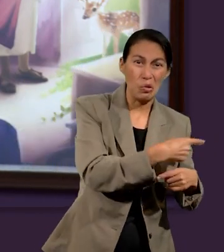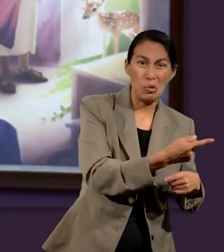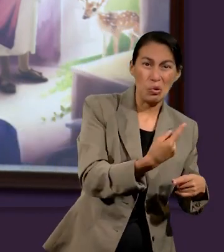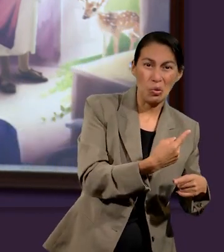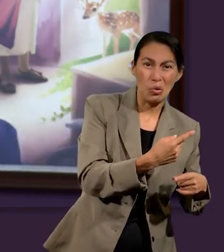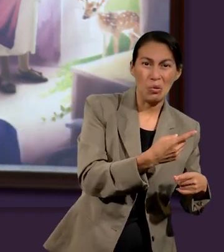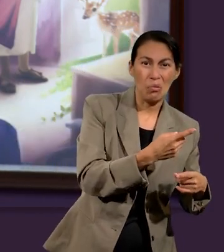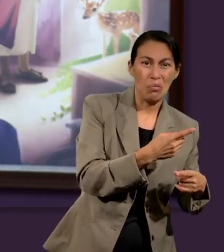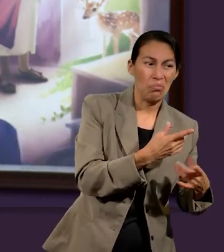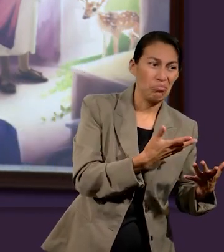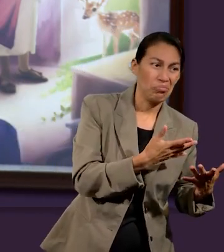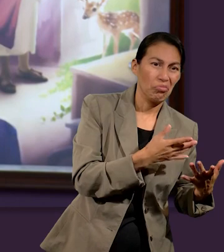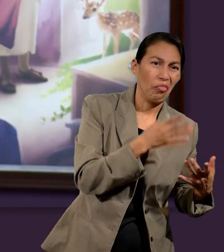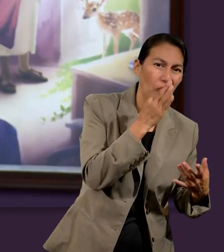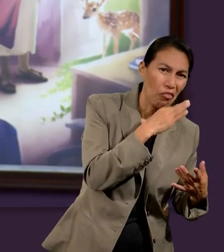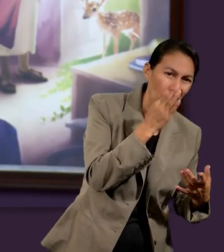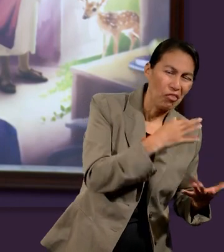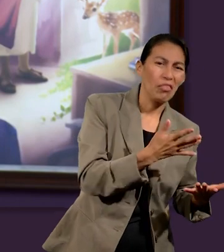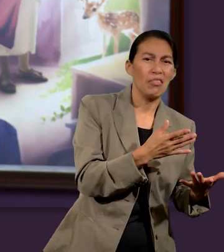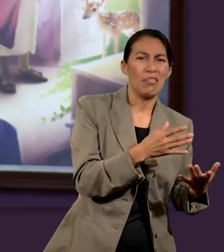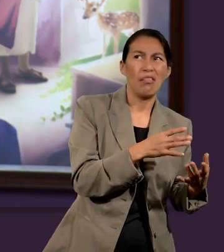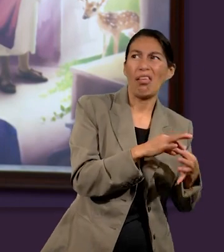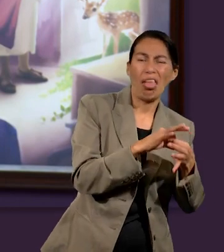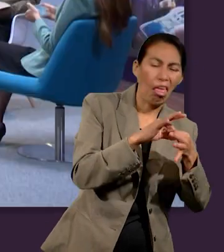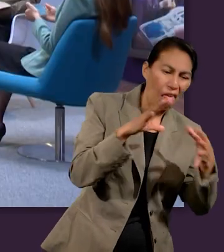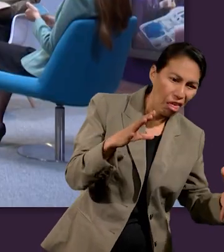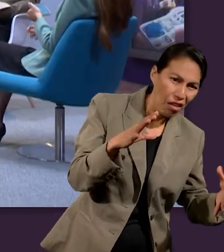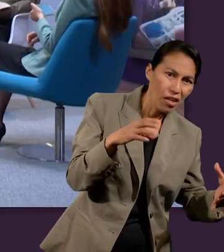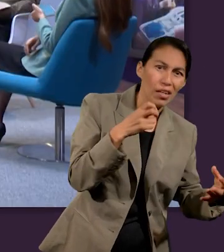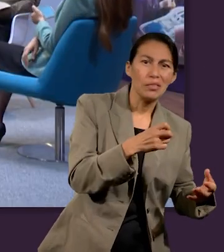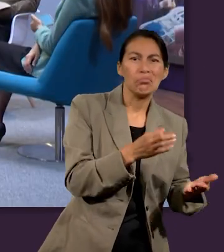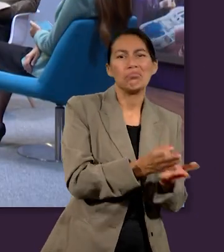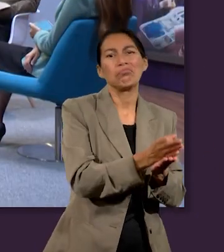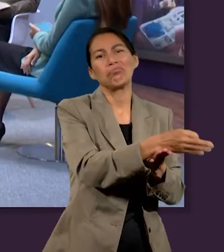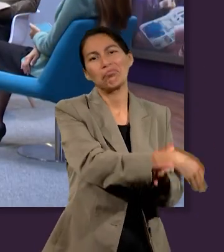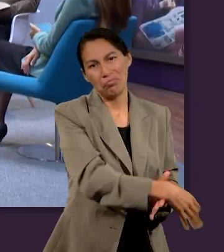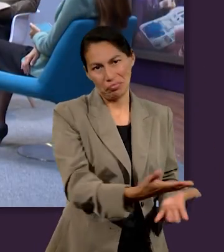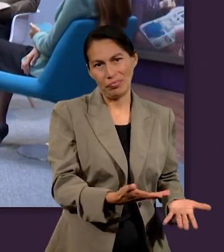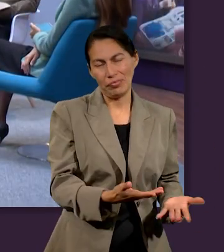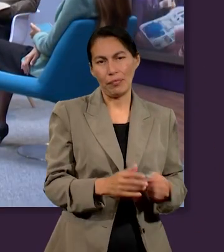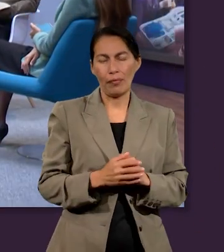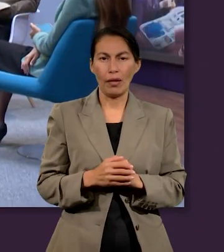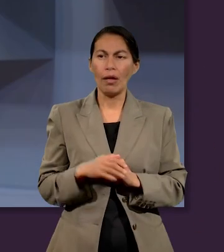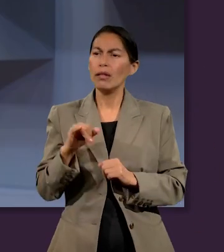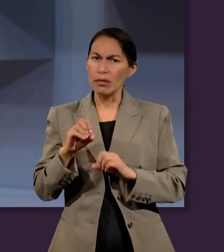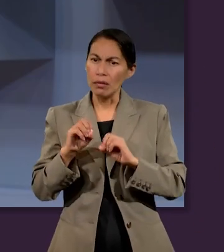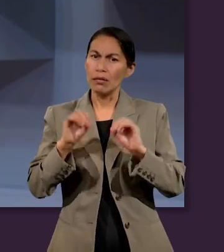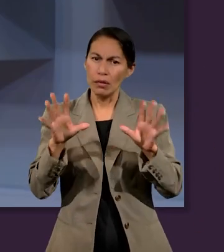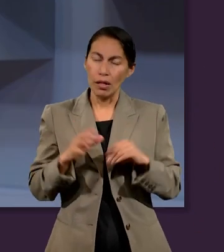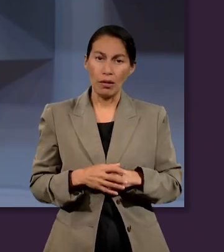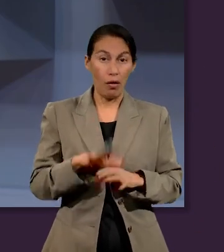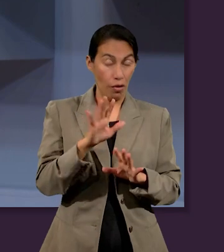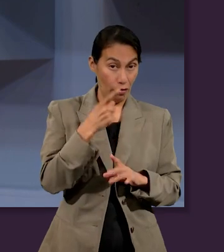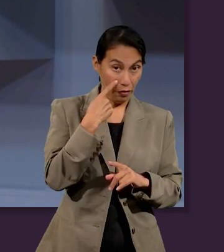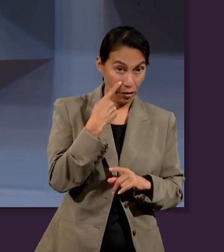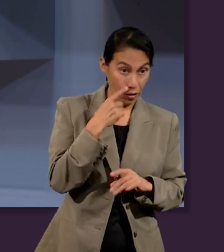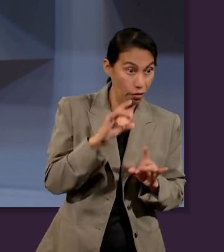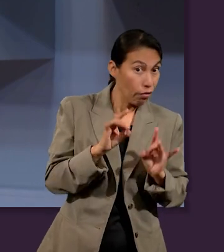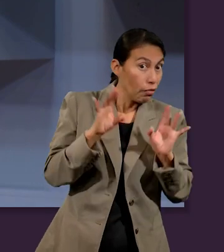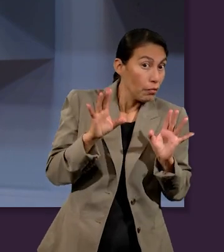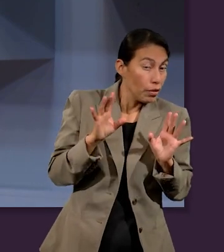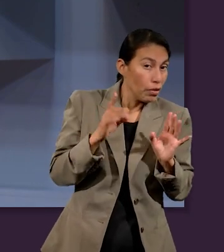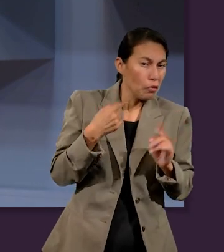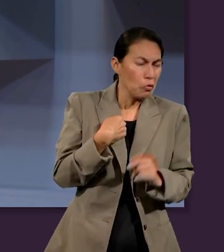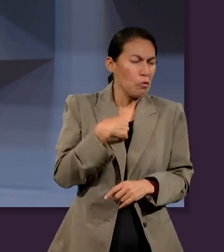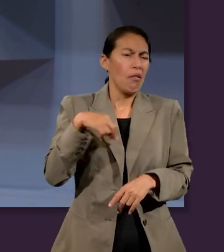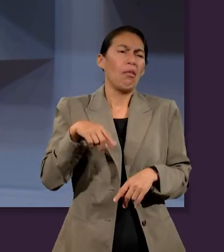diferentes engaños se presenten sobre el mundo. Claro, tenemos que reconocer que si de pronto un día andamos caminando solos por